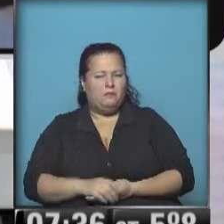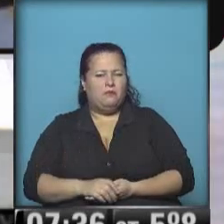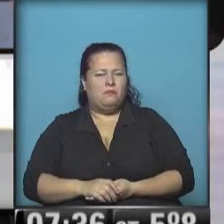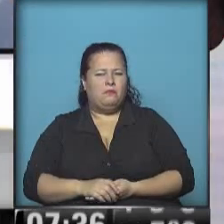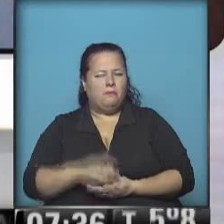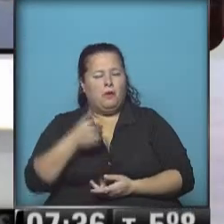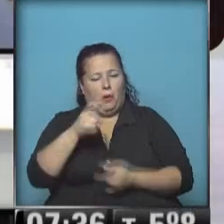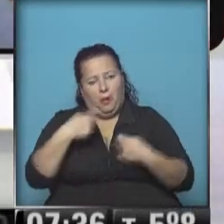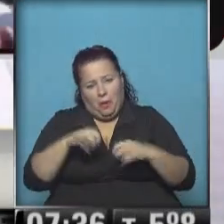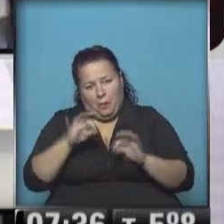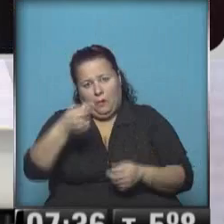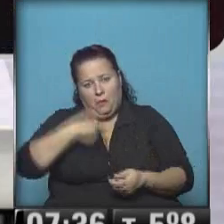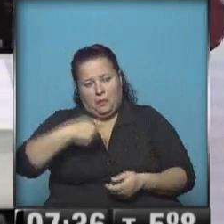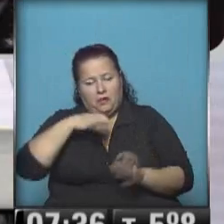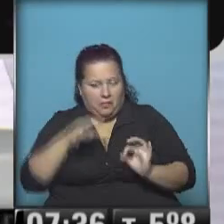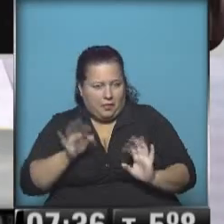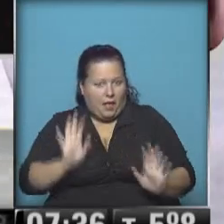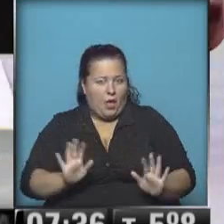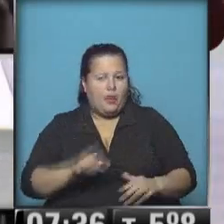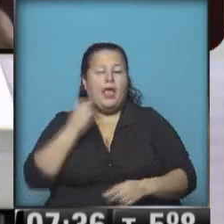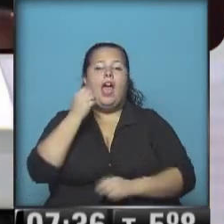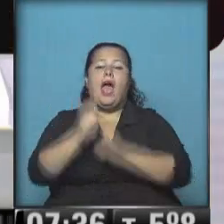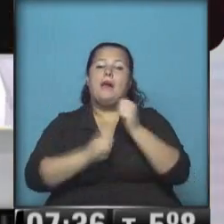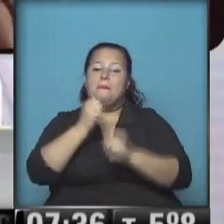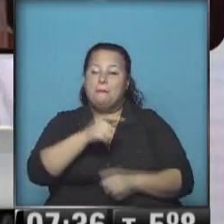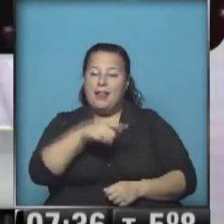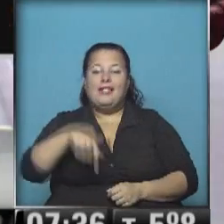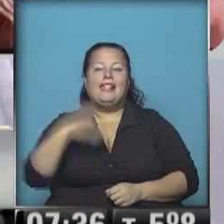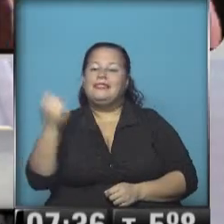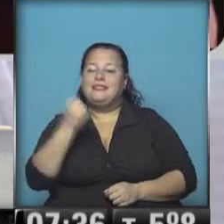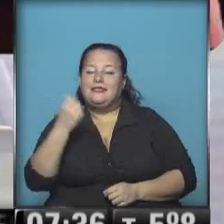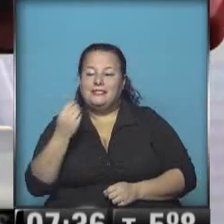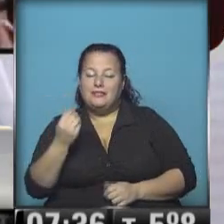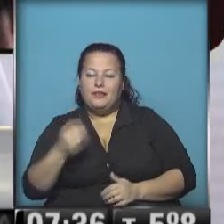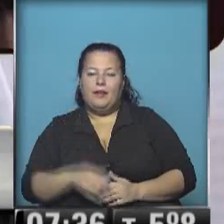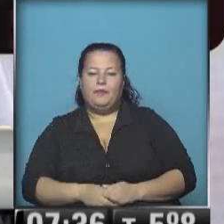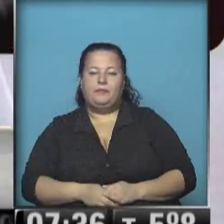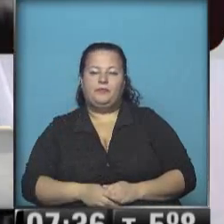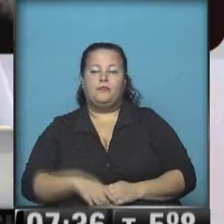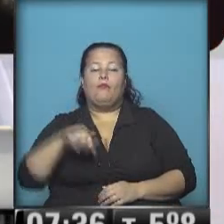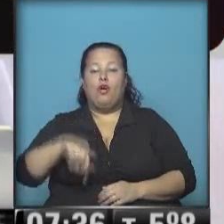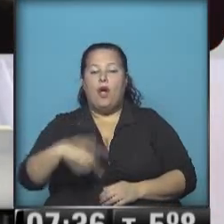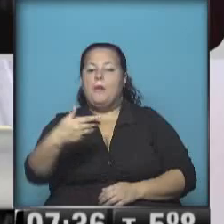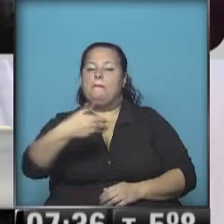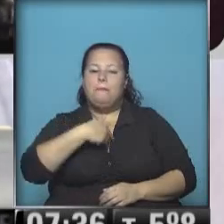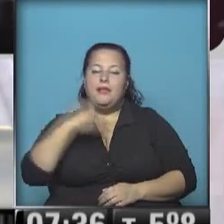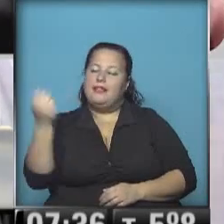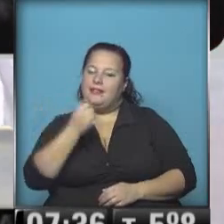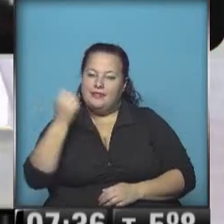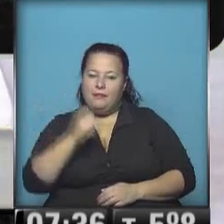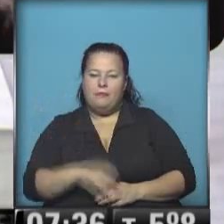accesible, es que la empresa hoy quiere, hoy a nosotros nos exige, dice,